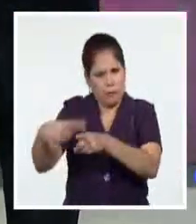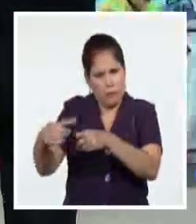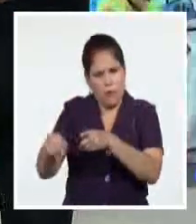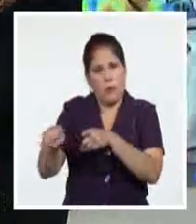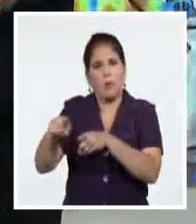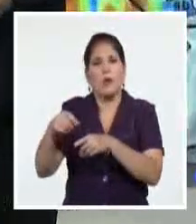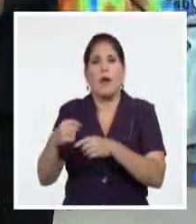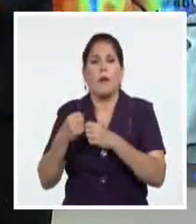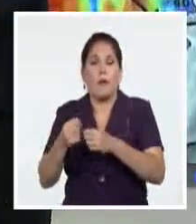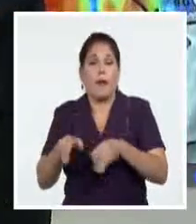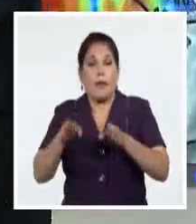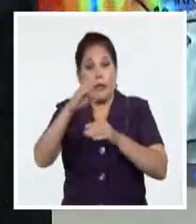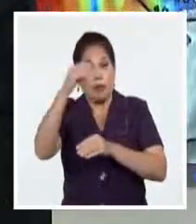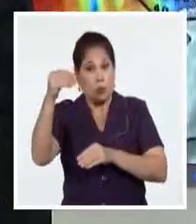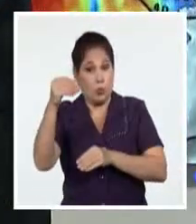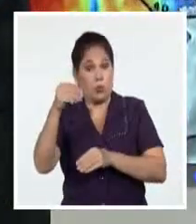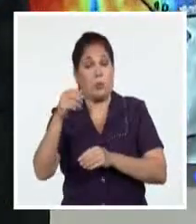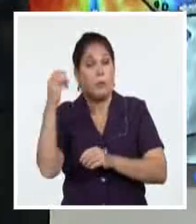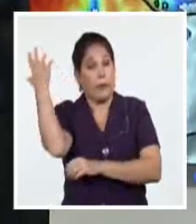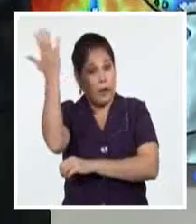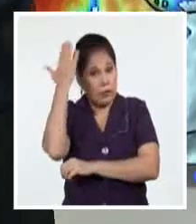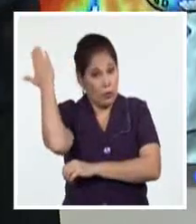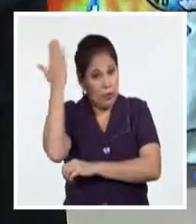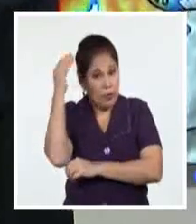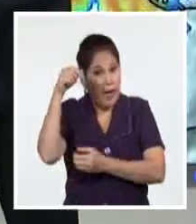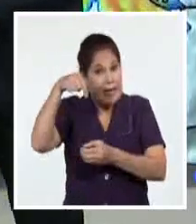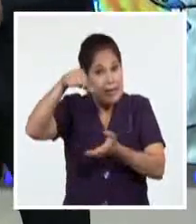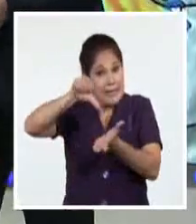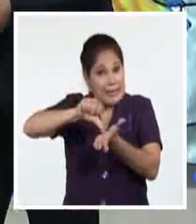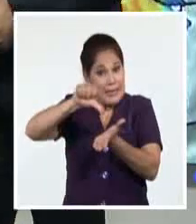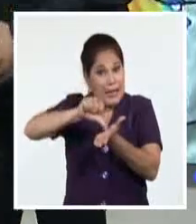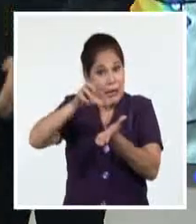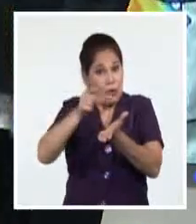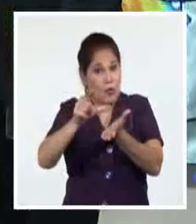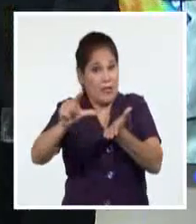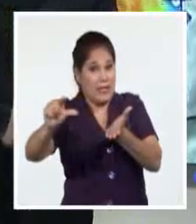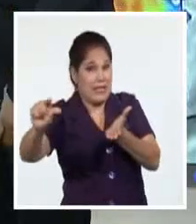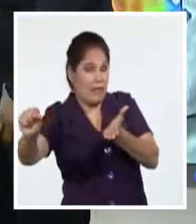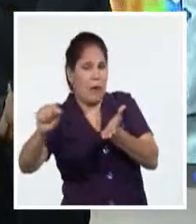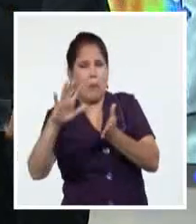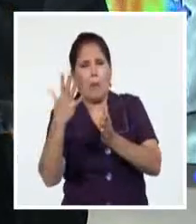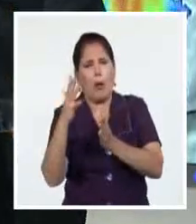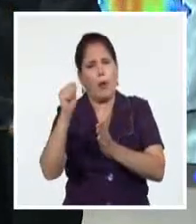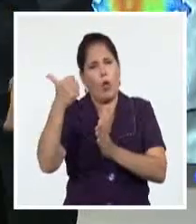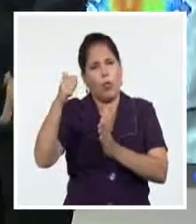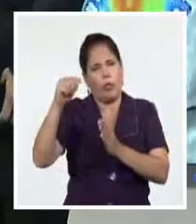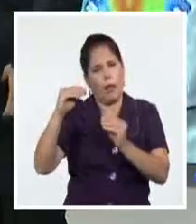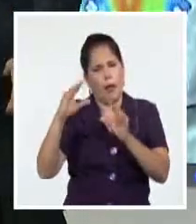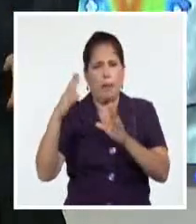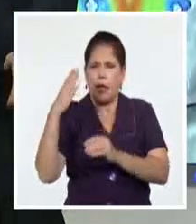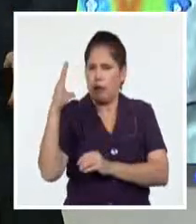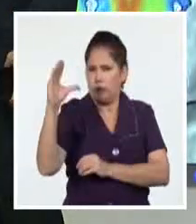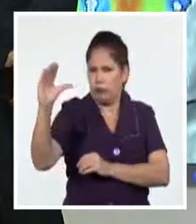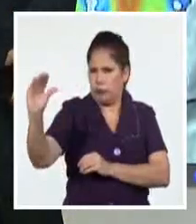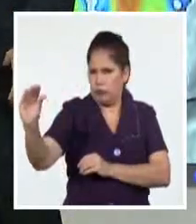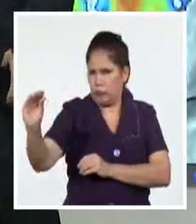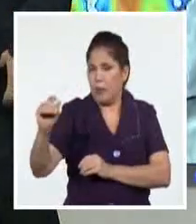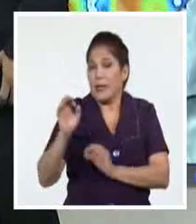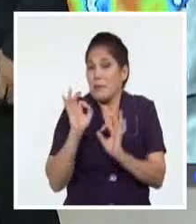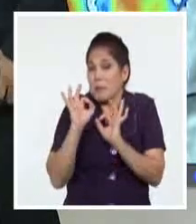El Instituto de Meteorología informó que el centro de IAN abandonó el territorio nacional cerca de las 10 de la mañana de hoy,